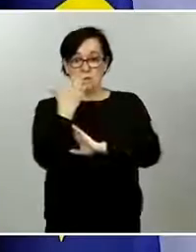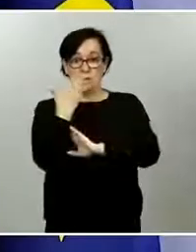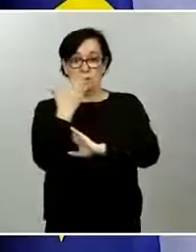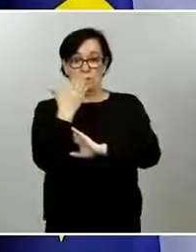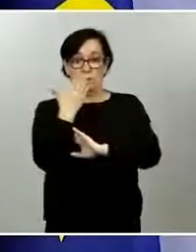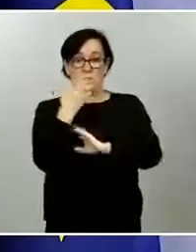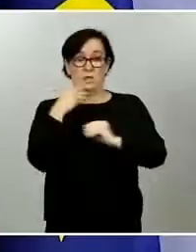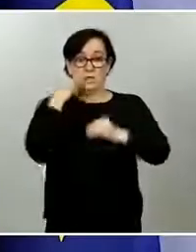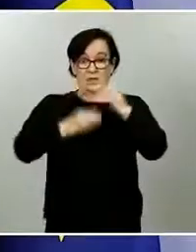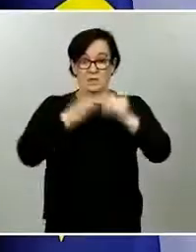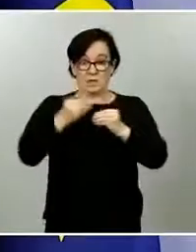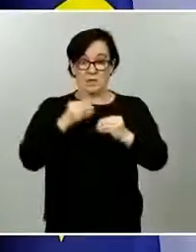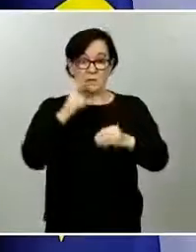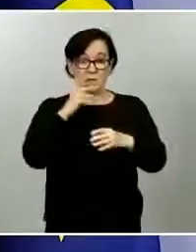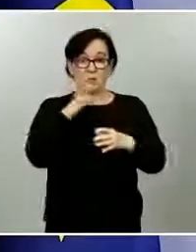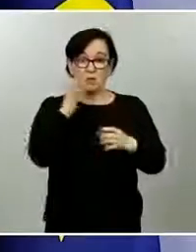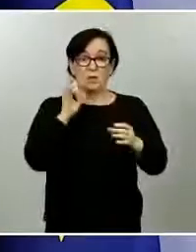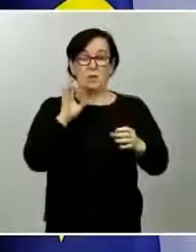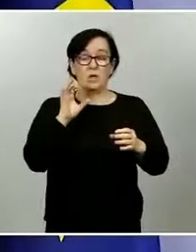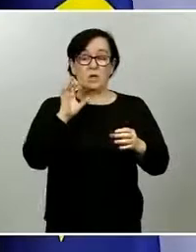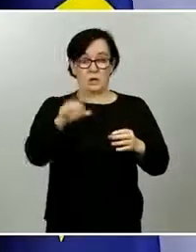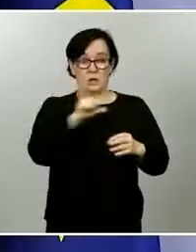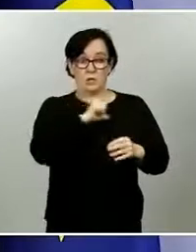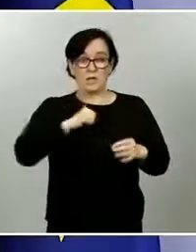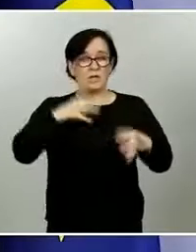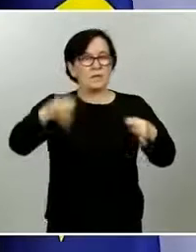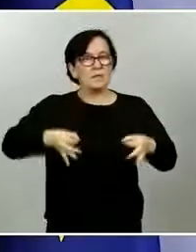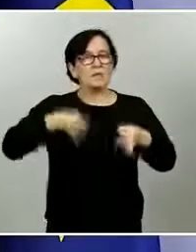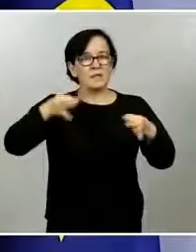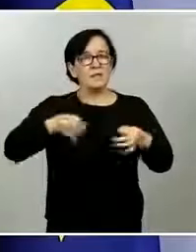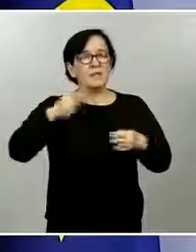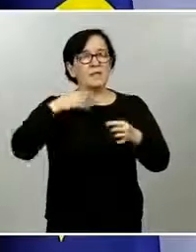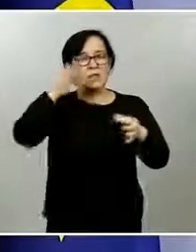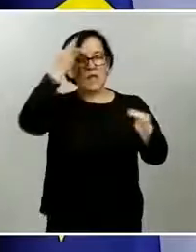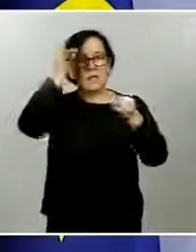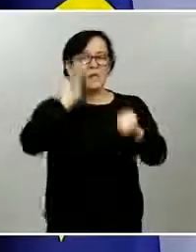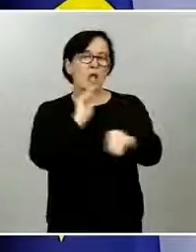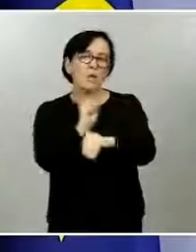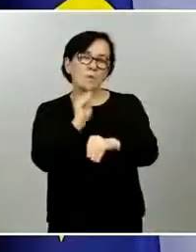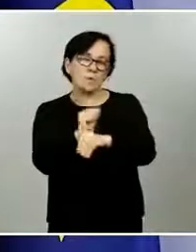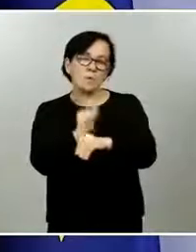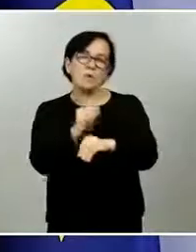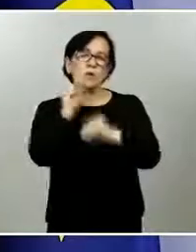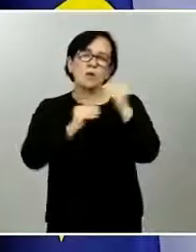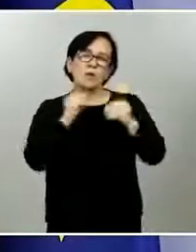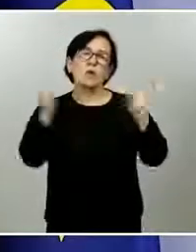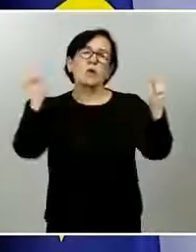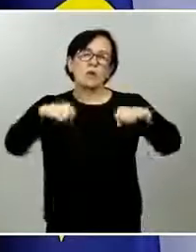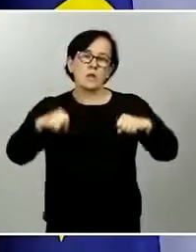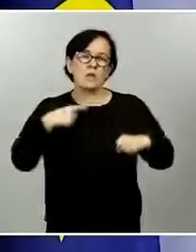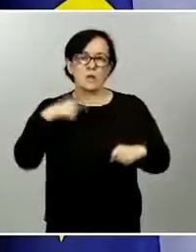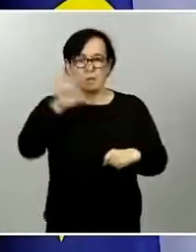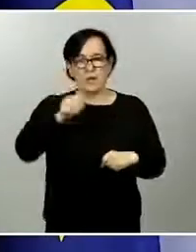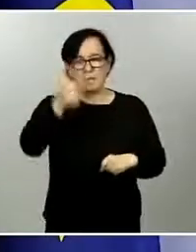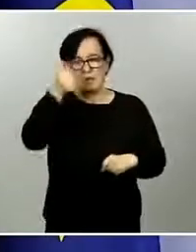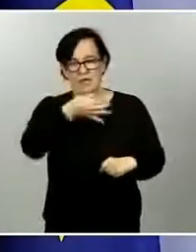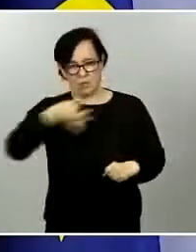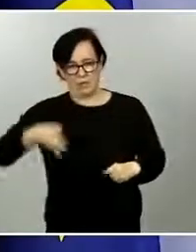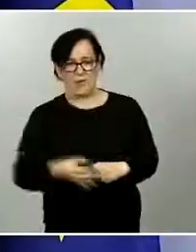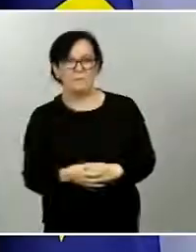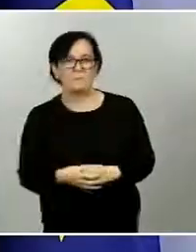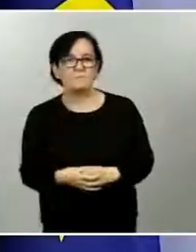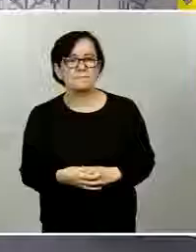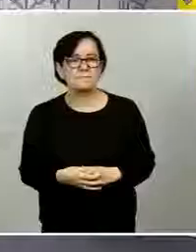esas dos han podido progresar las otras vamos a ir viendo cómo evoluciona la PIDE vamos a ir viendo también la solicitud que se nos la propuesta que se nos hace